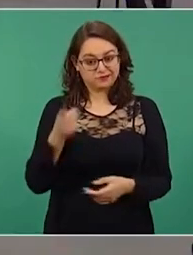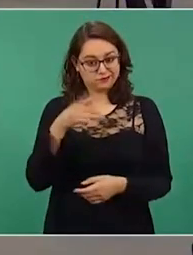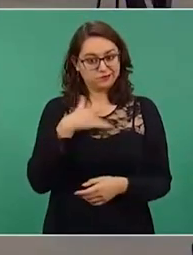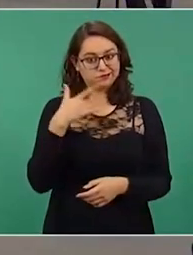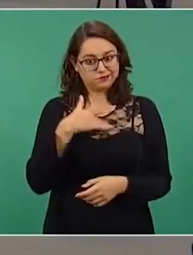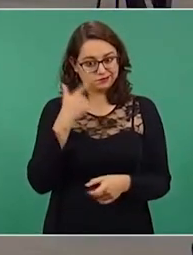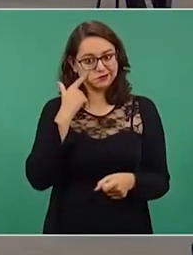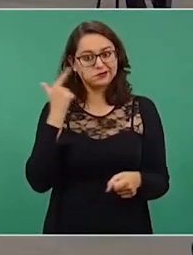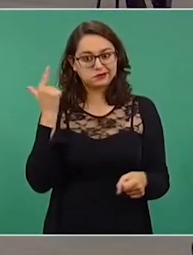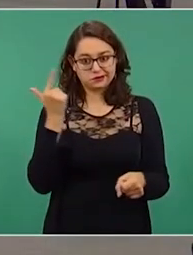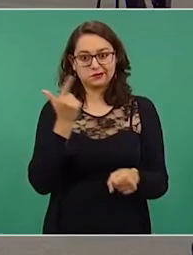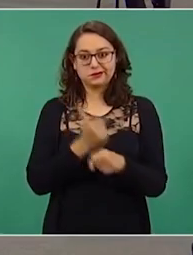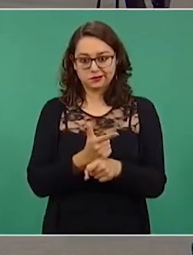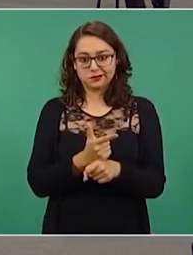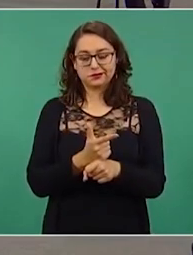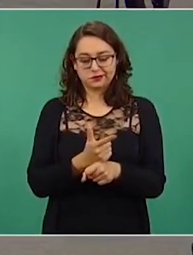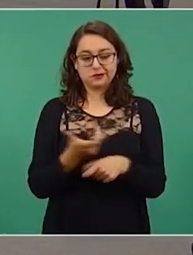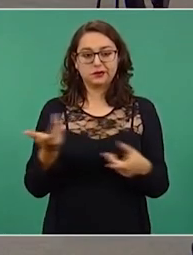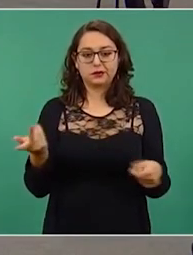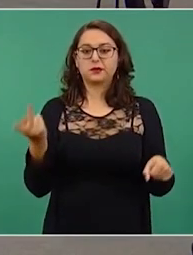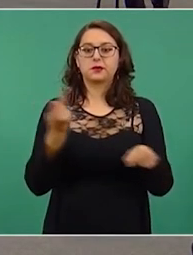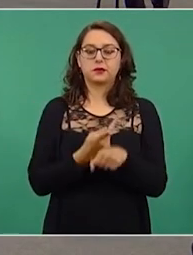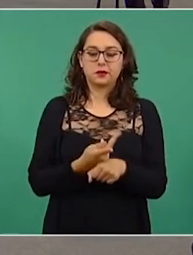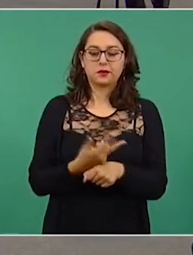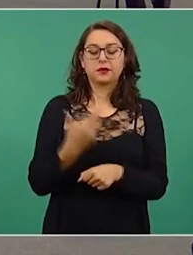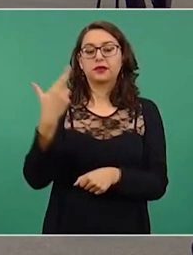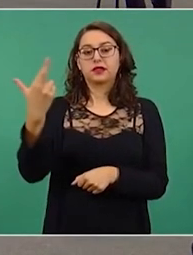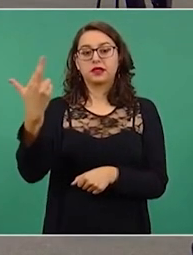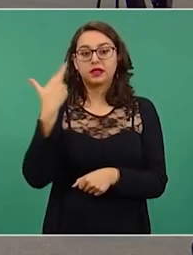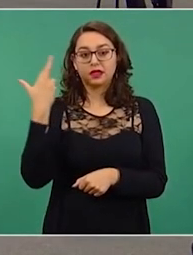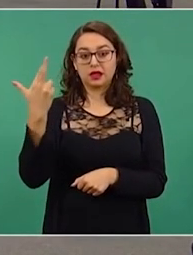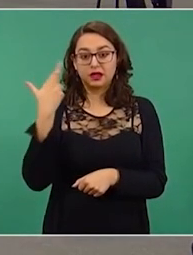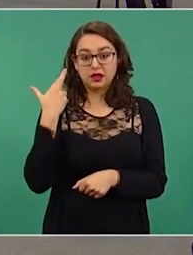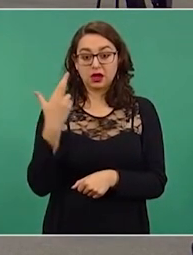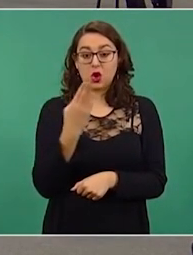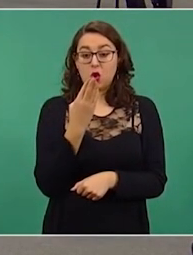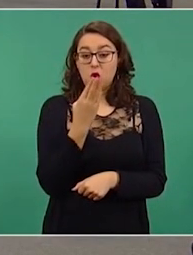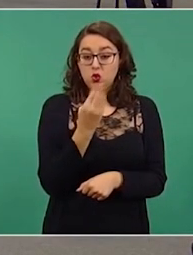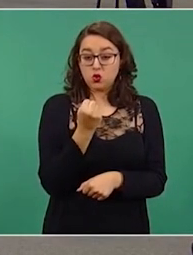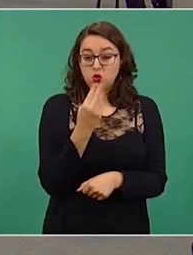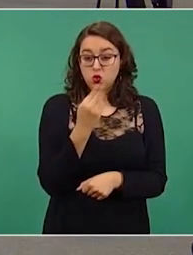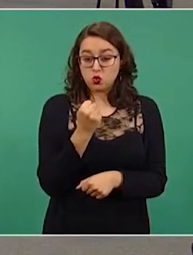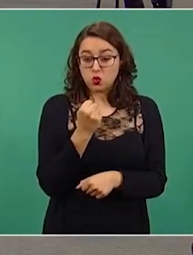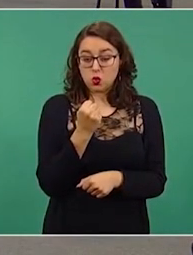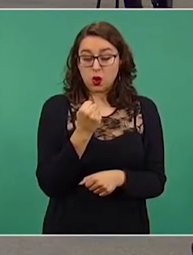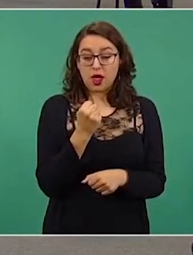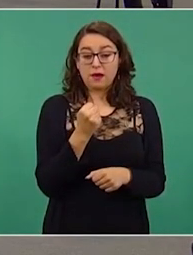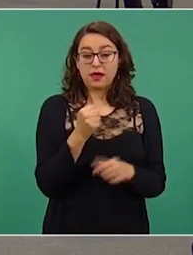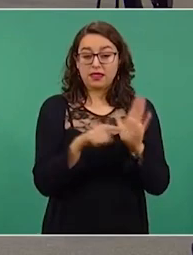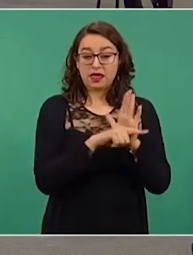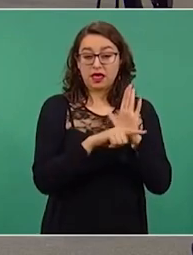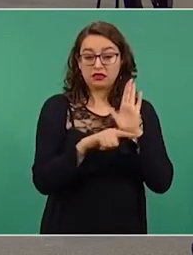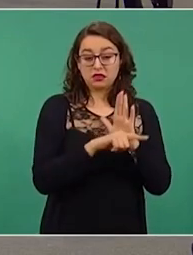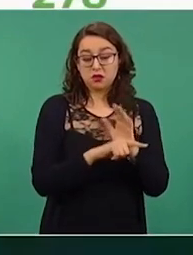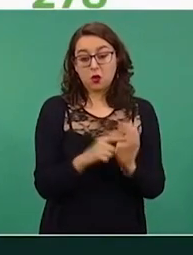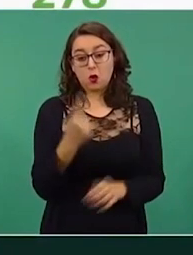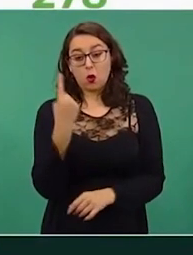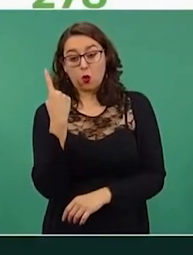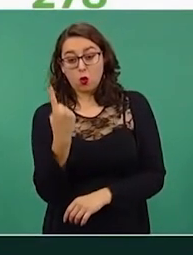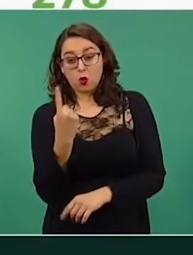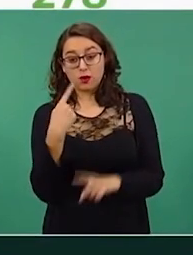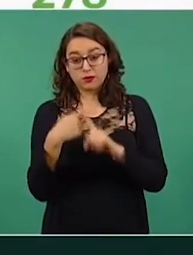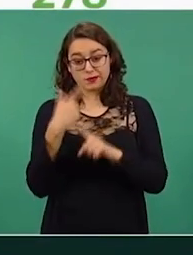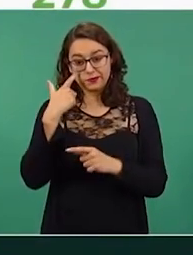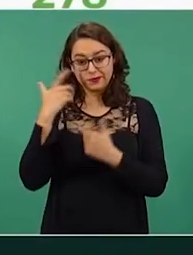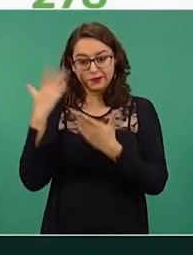Por tipo de medio, resulta que en la radio la proporción es de nueve notas negativas por una positiva, en medios